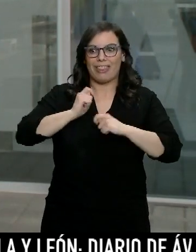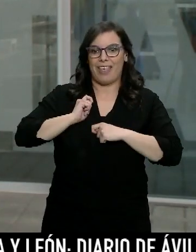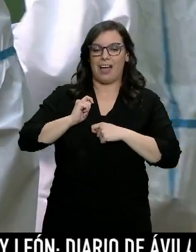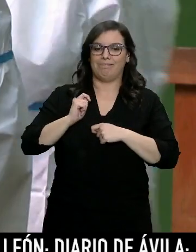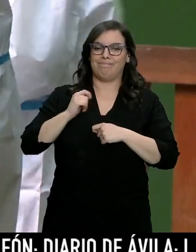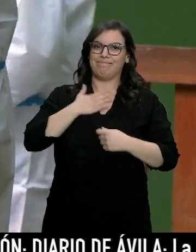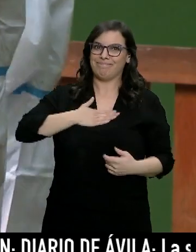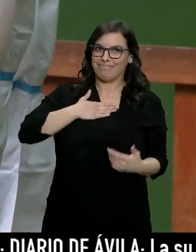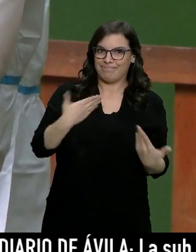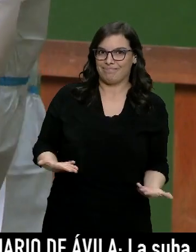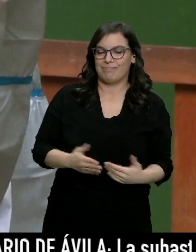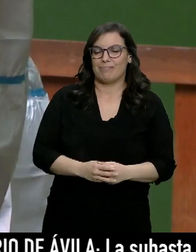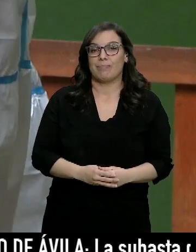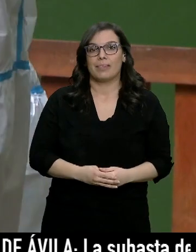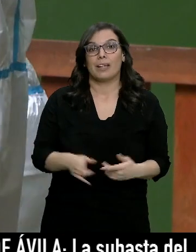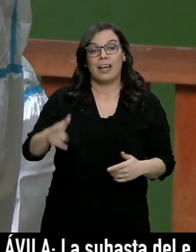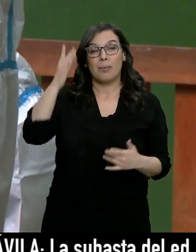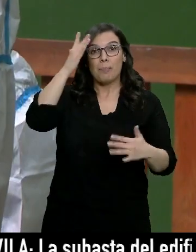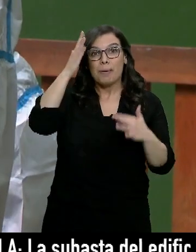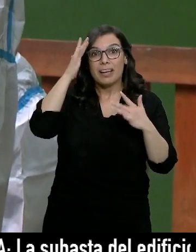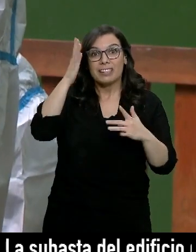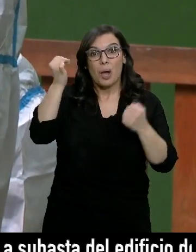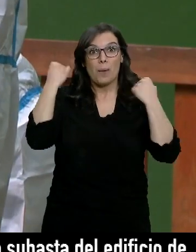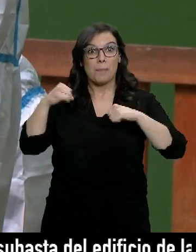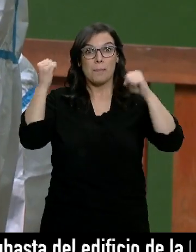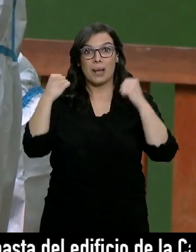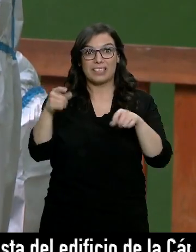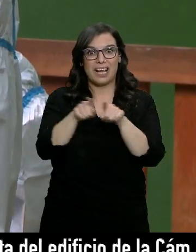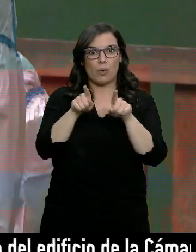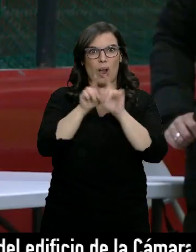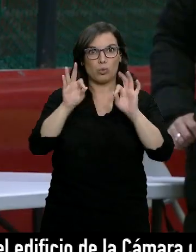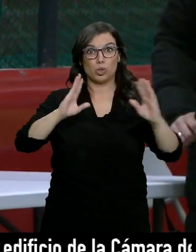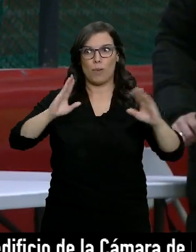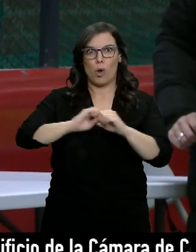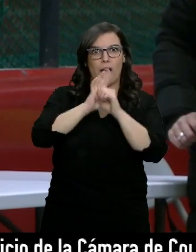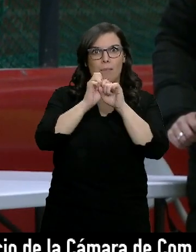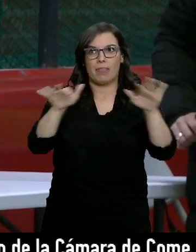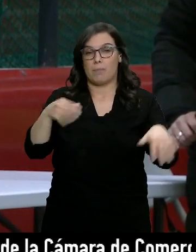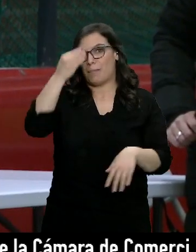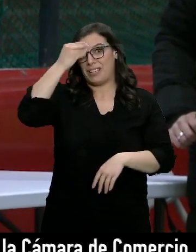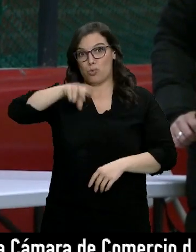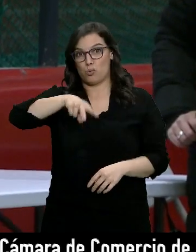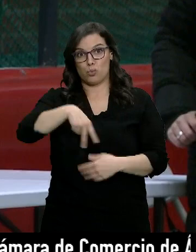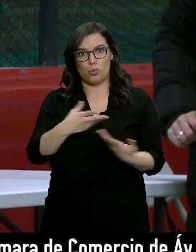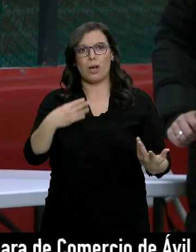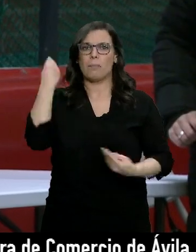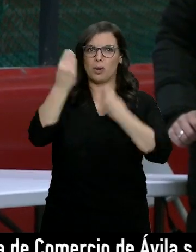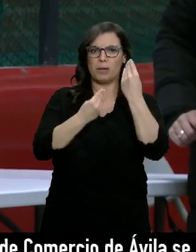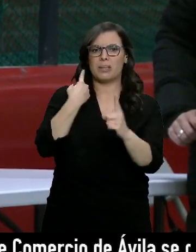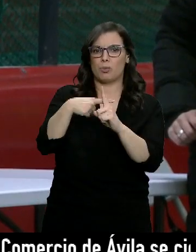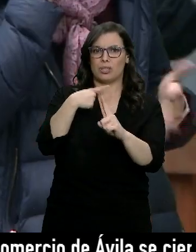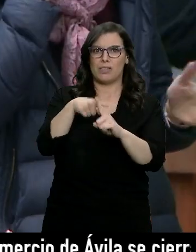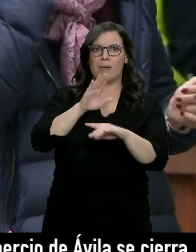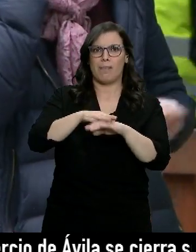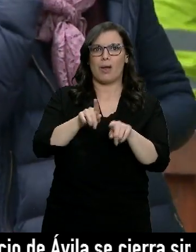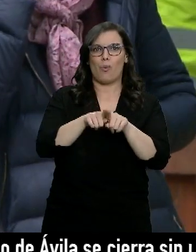para nosotros mismos. Jamás hubiesen imaginado realizar las prácticas en medio de una pandemia. Creen que será una experiencia muy positiva para su vida